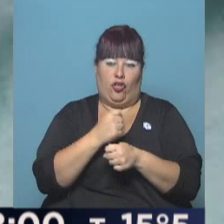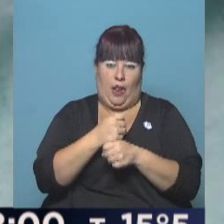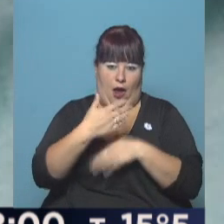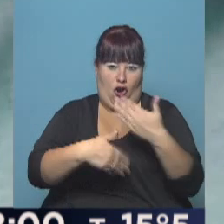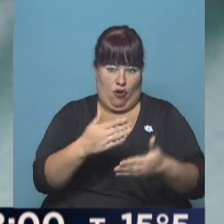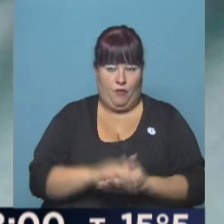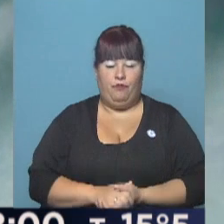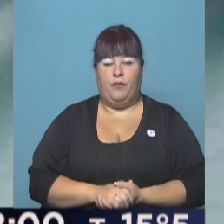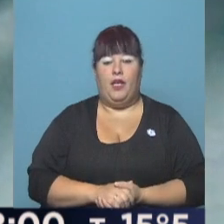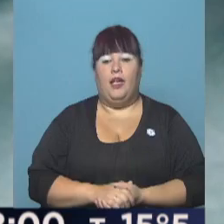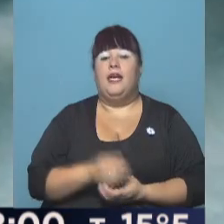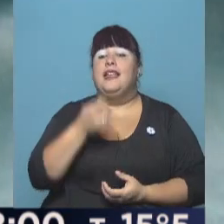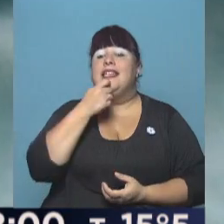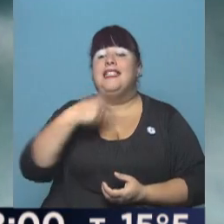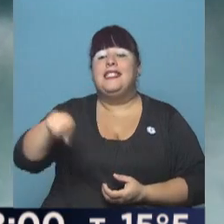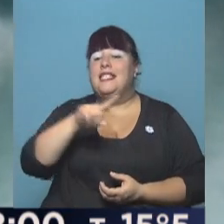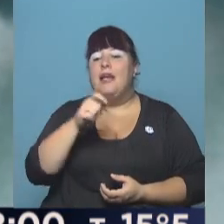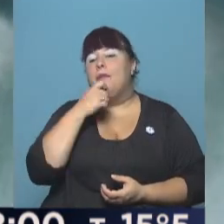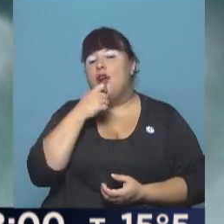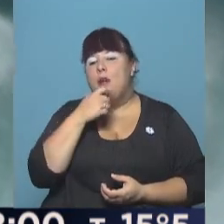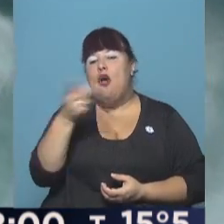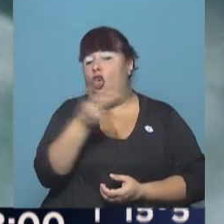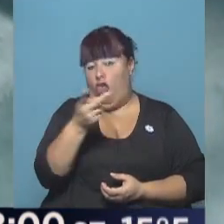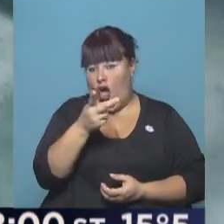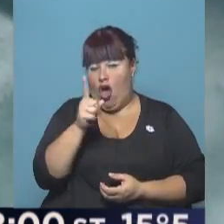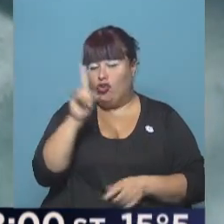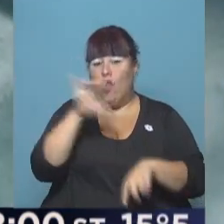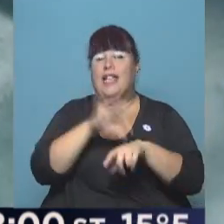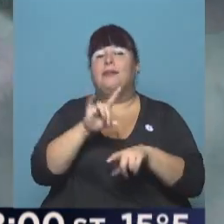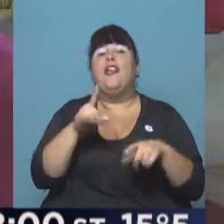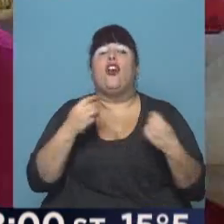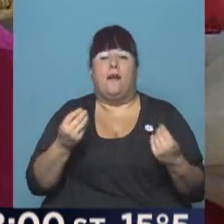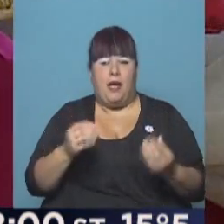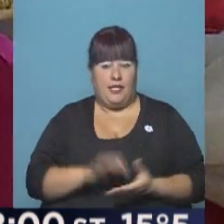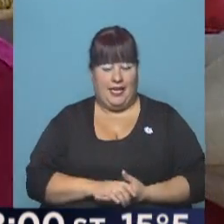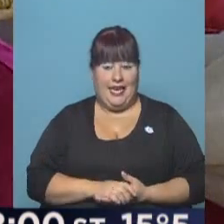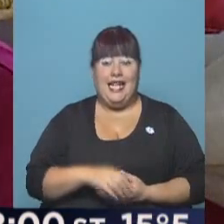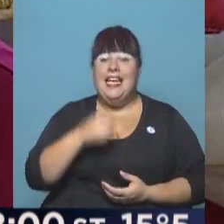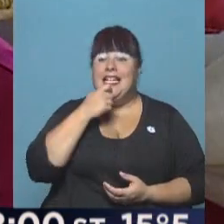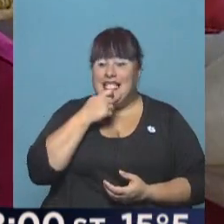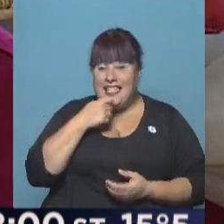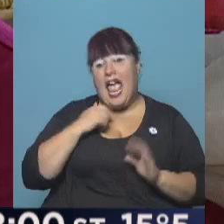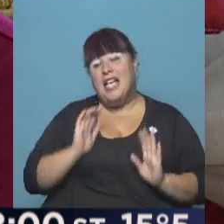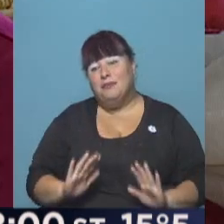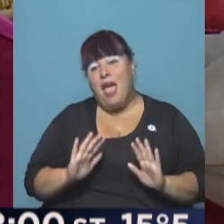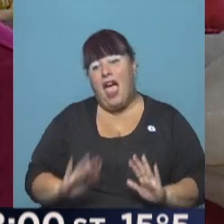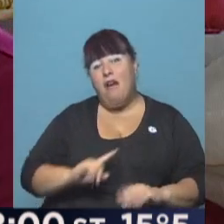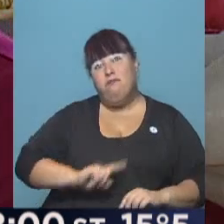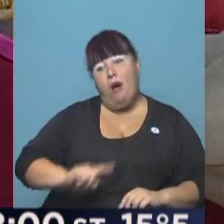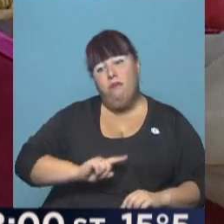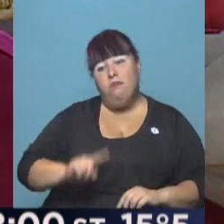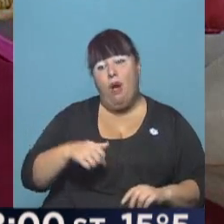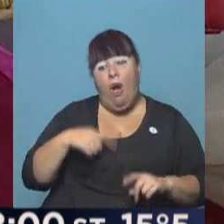procesos. ¿Qué hubiera pasado si ustedes dos no eran médicos? Si nos seguíamos esperando y